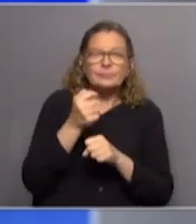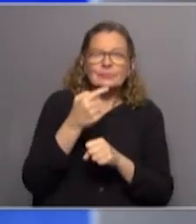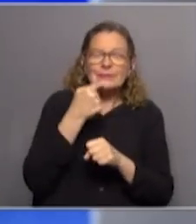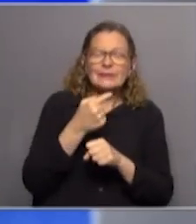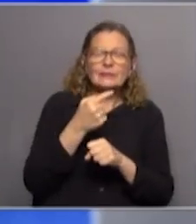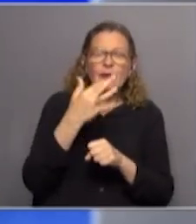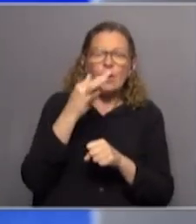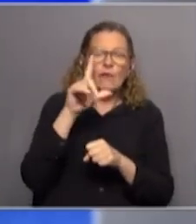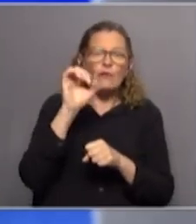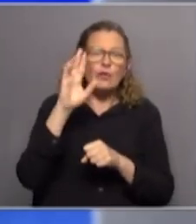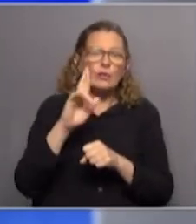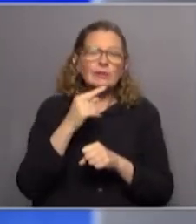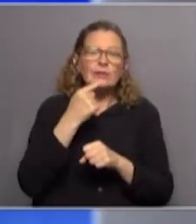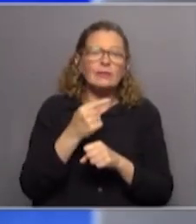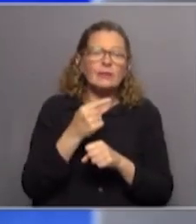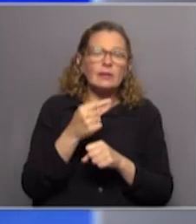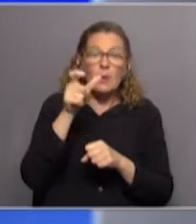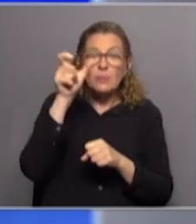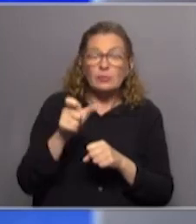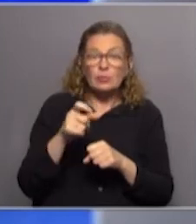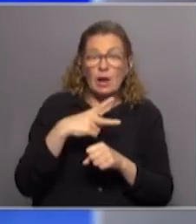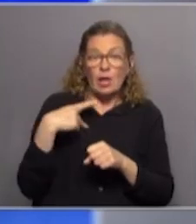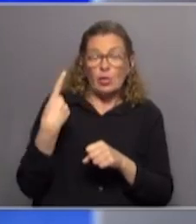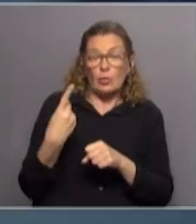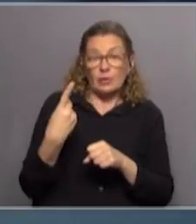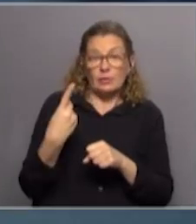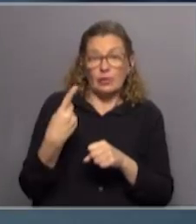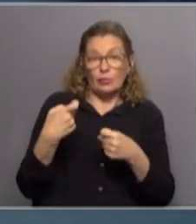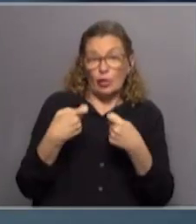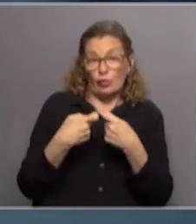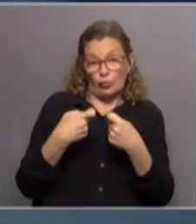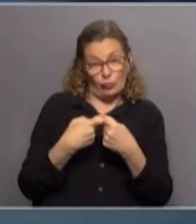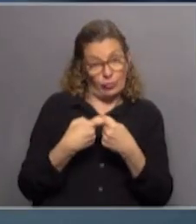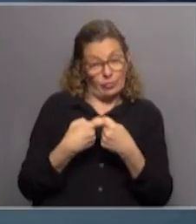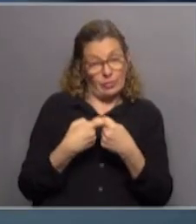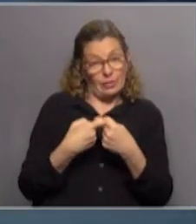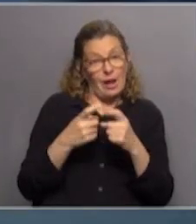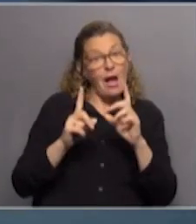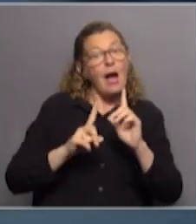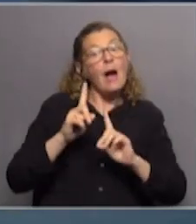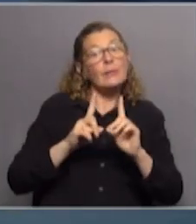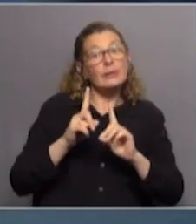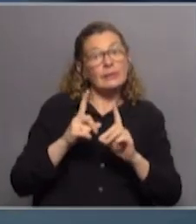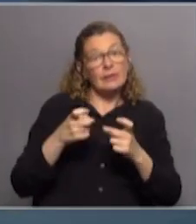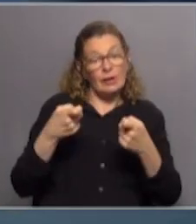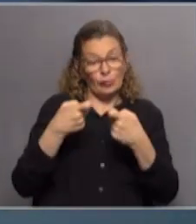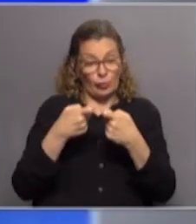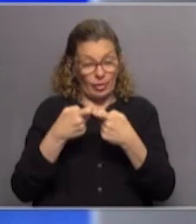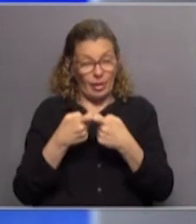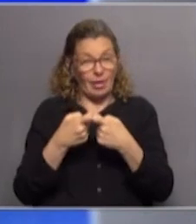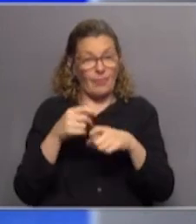Constanzo subrayaba las personas dueñas de una motorista son sus socios y socias a veces desde la sociedad